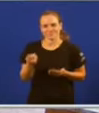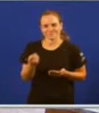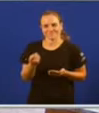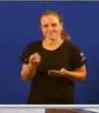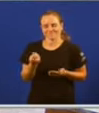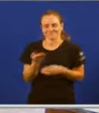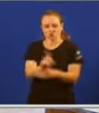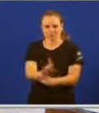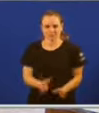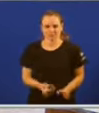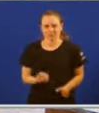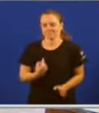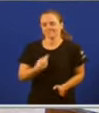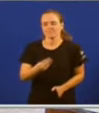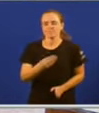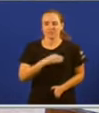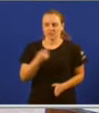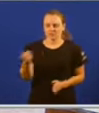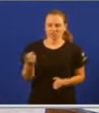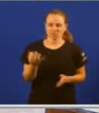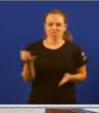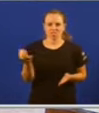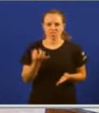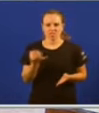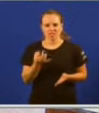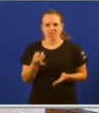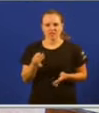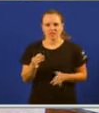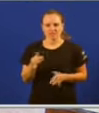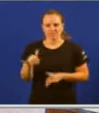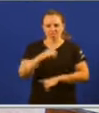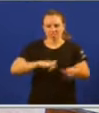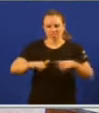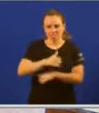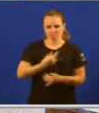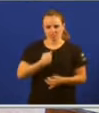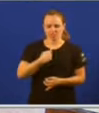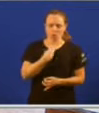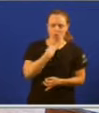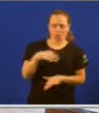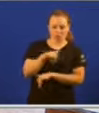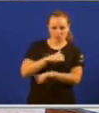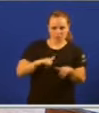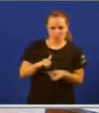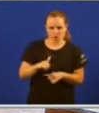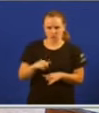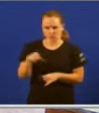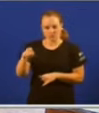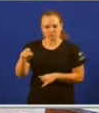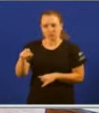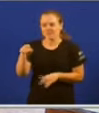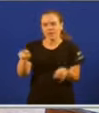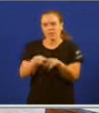que vostede teña que recurrir a manipular as miñas palabras. Eu xa sei que vostede é o rei da manipulación, non? De feito,